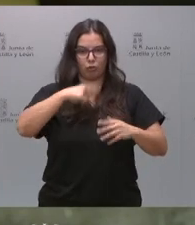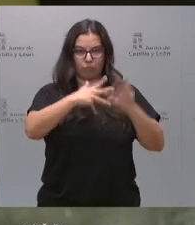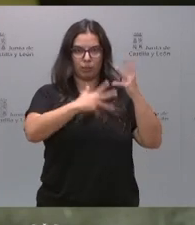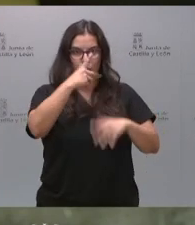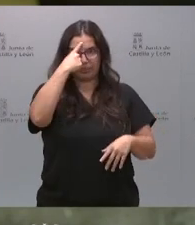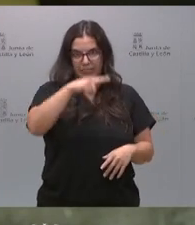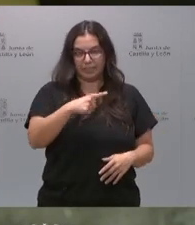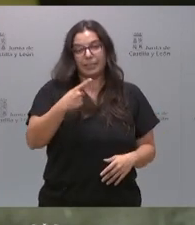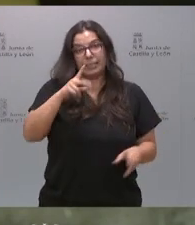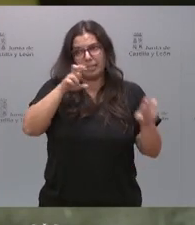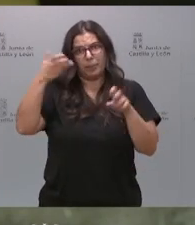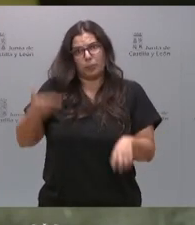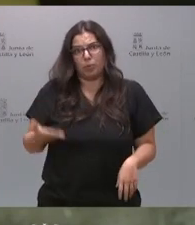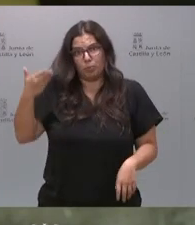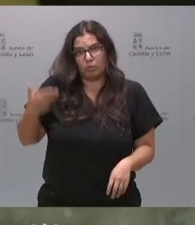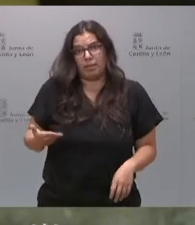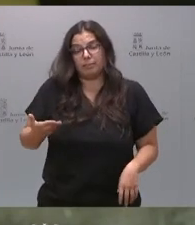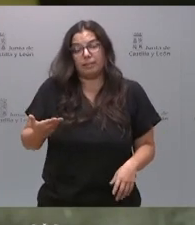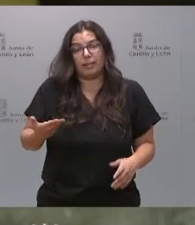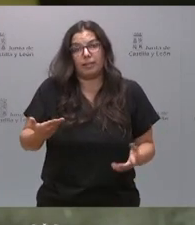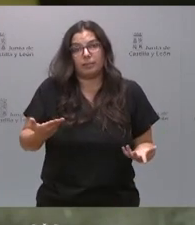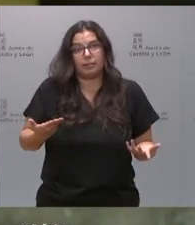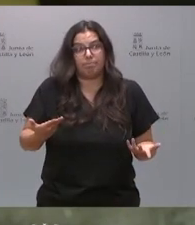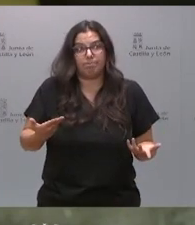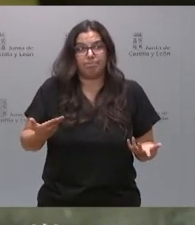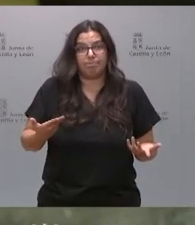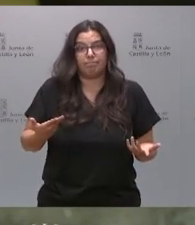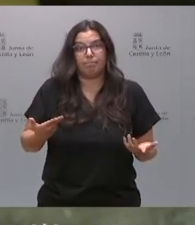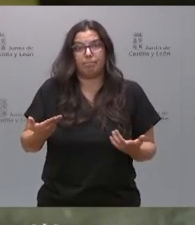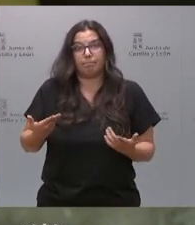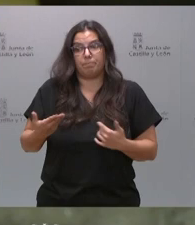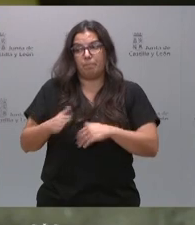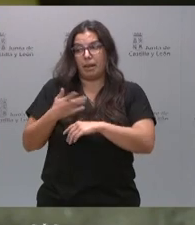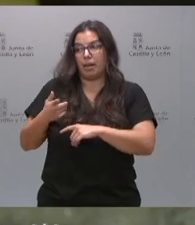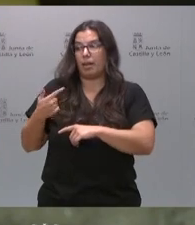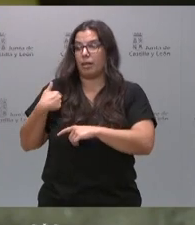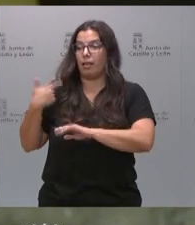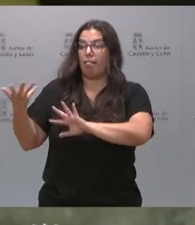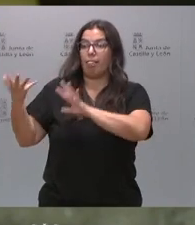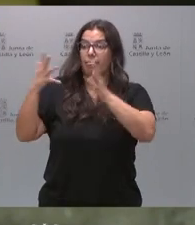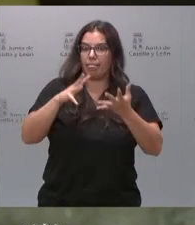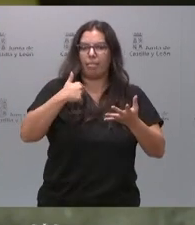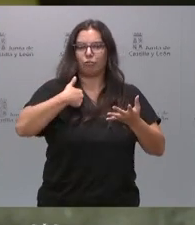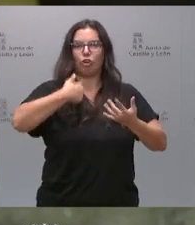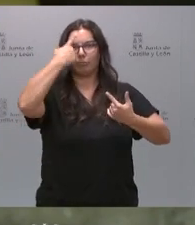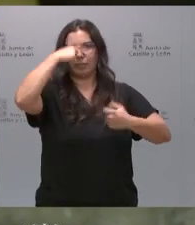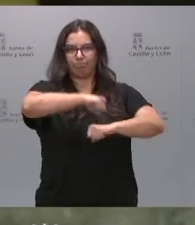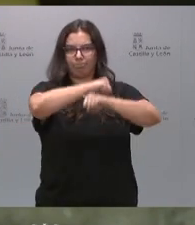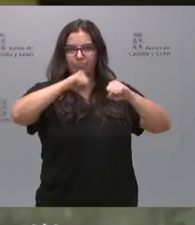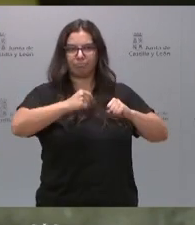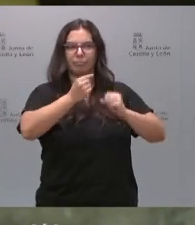importantísimas para que se pueda elaborar con mayor precisión un